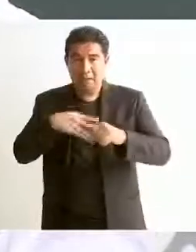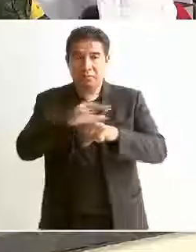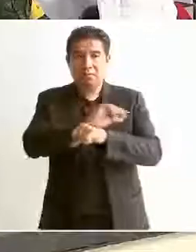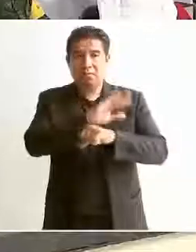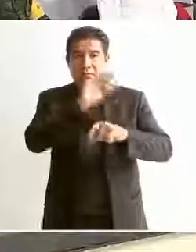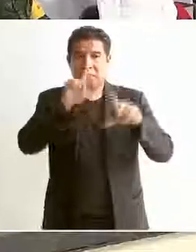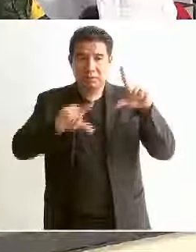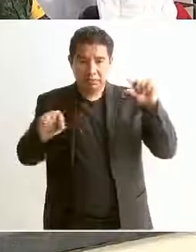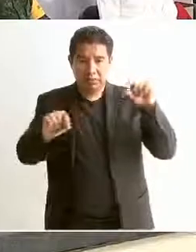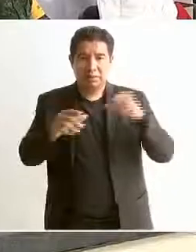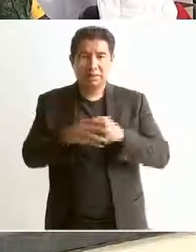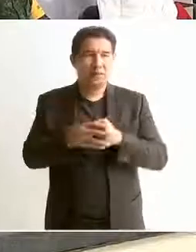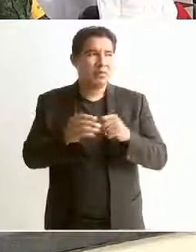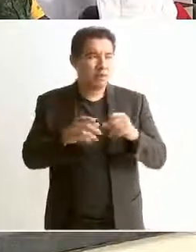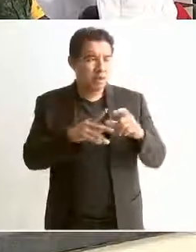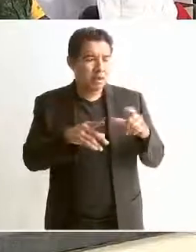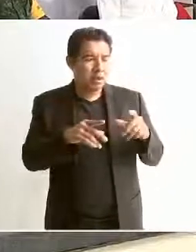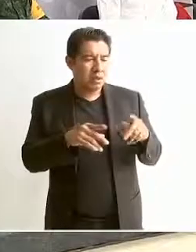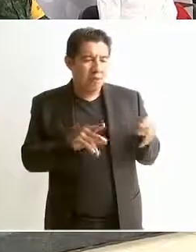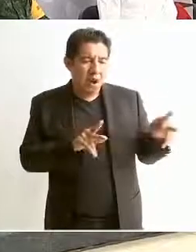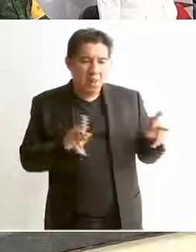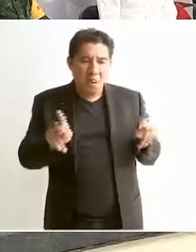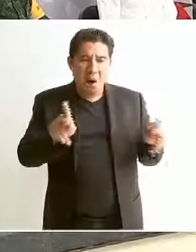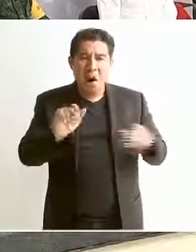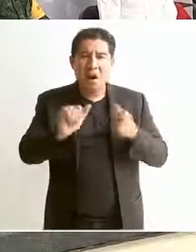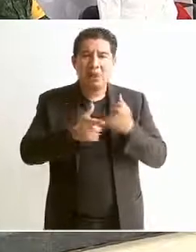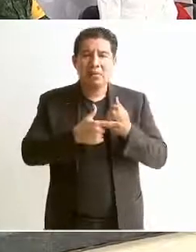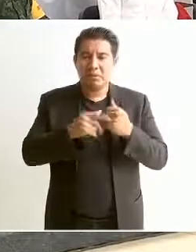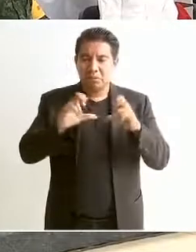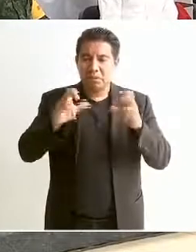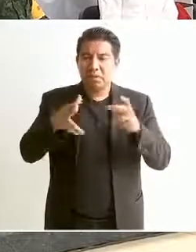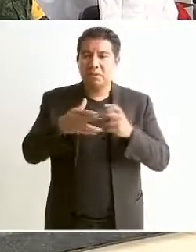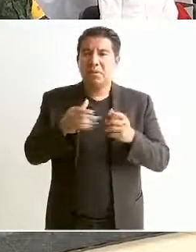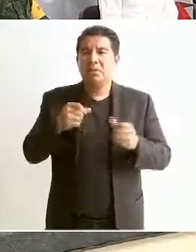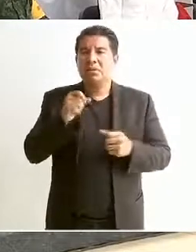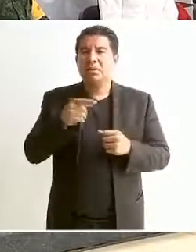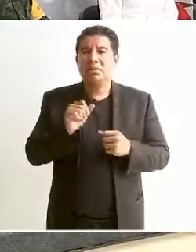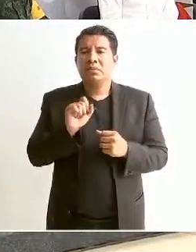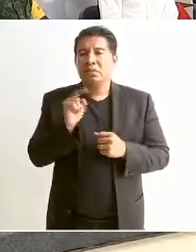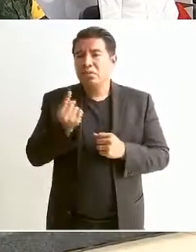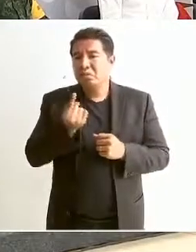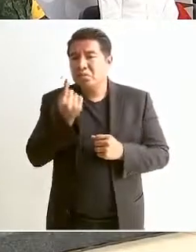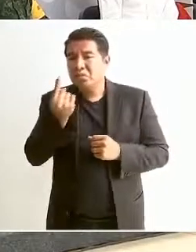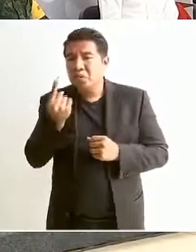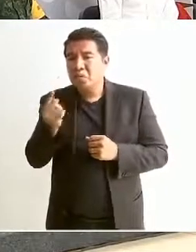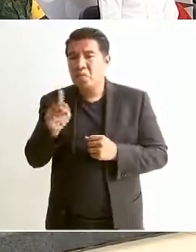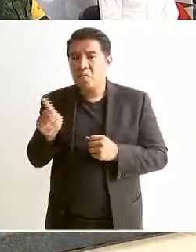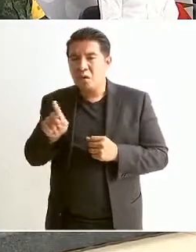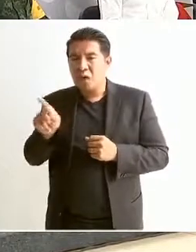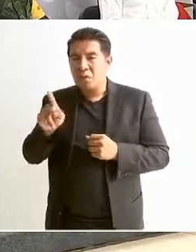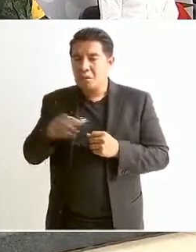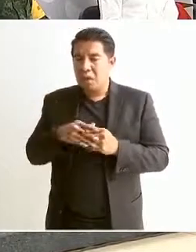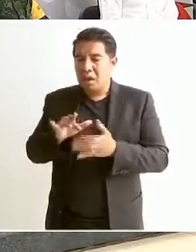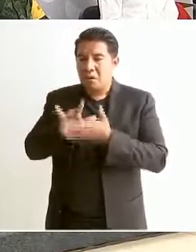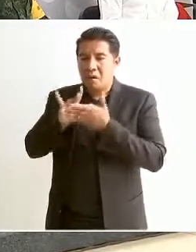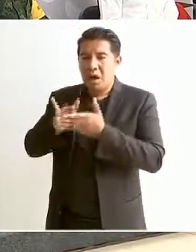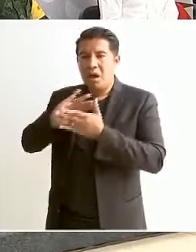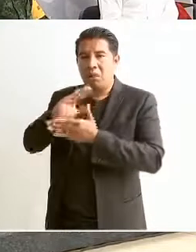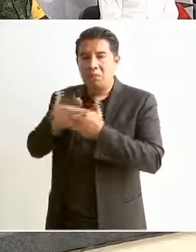No hay un municipio en Chiapas, no hay una comunidad en donde no llegue